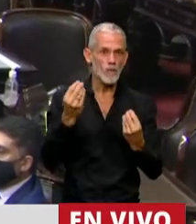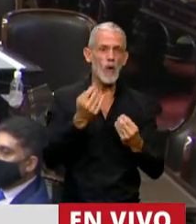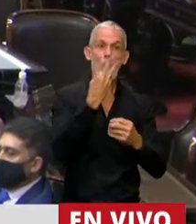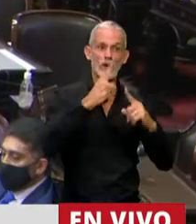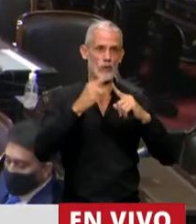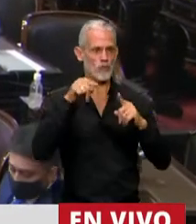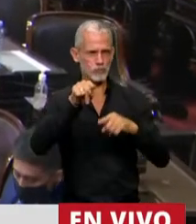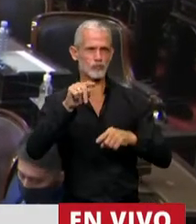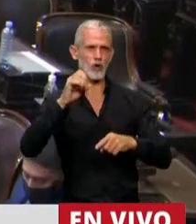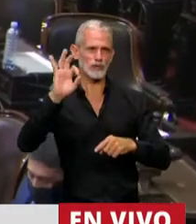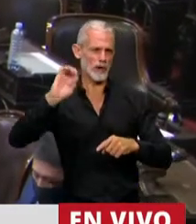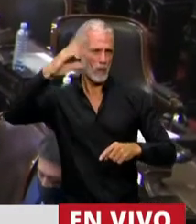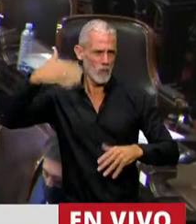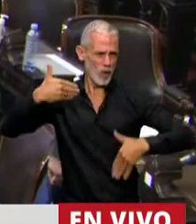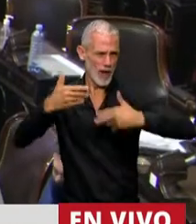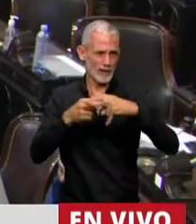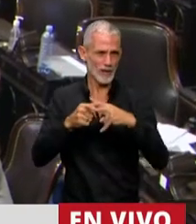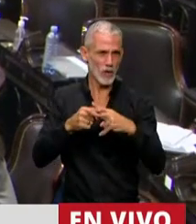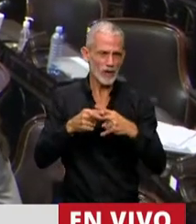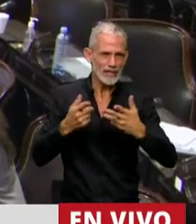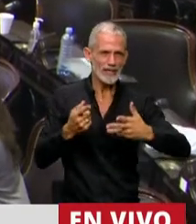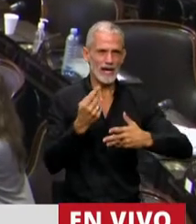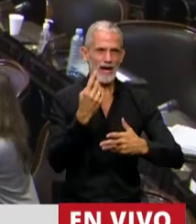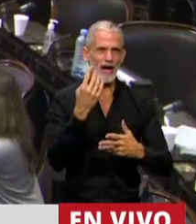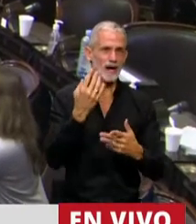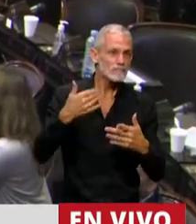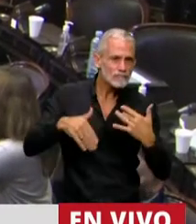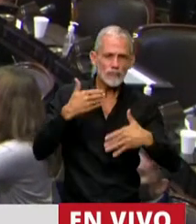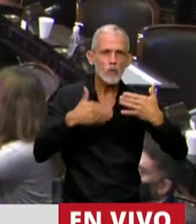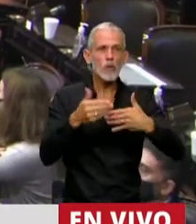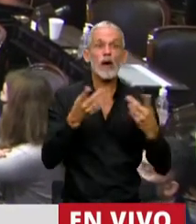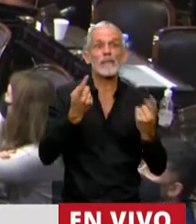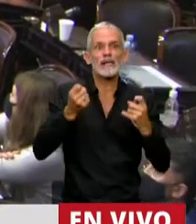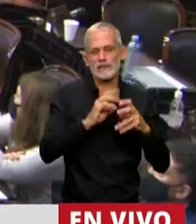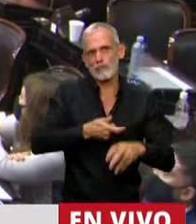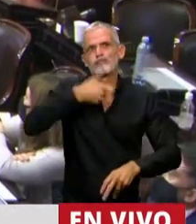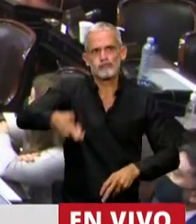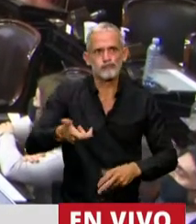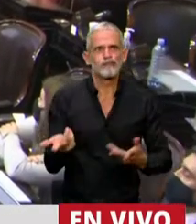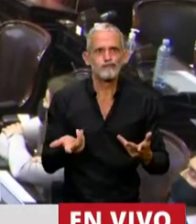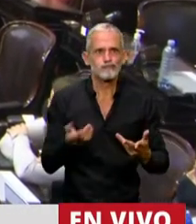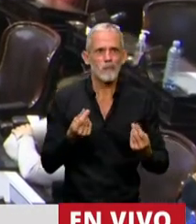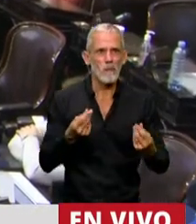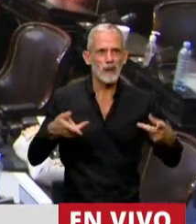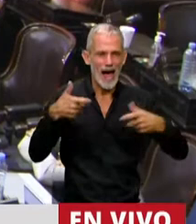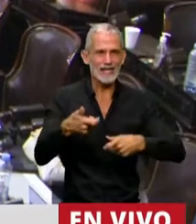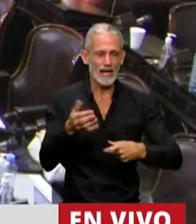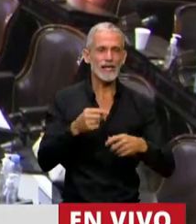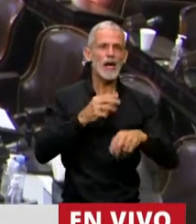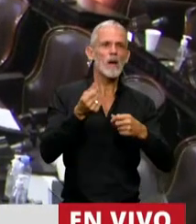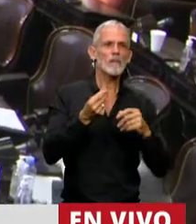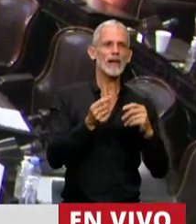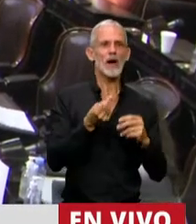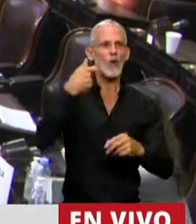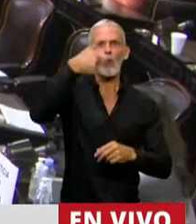.0, cantidad de desarrollos que necesitan del financiamiento y necesitan de la estabilidad